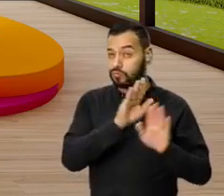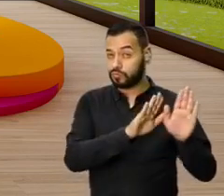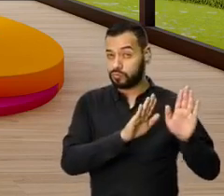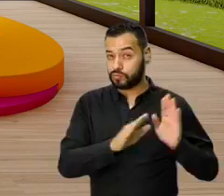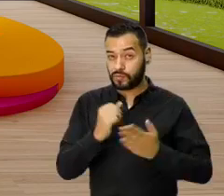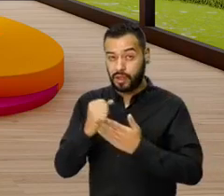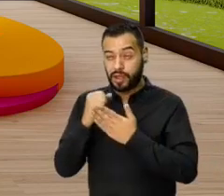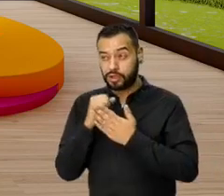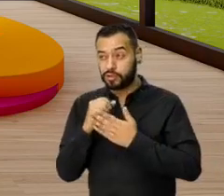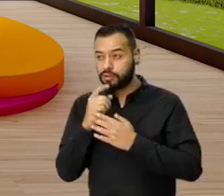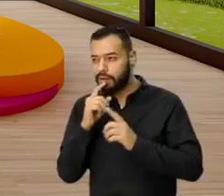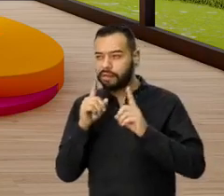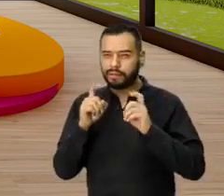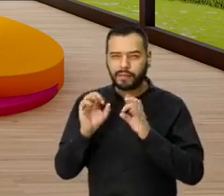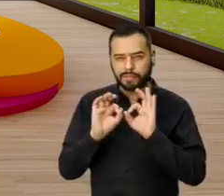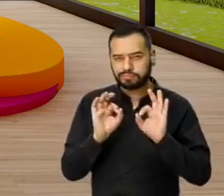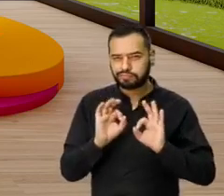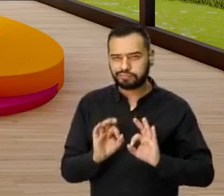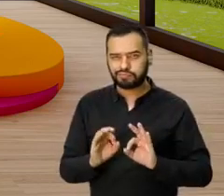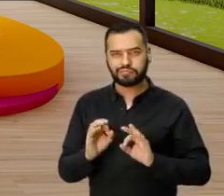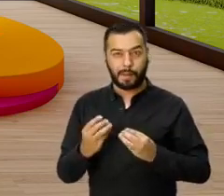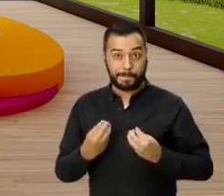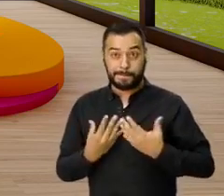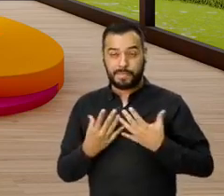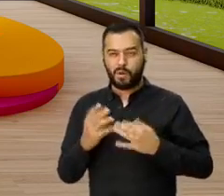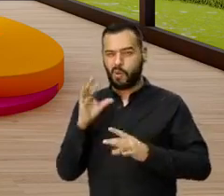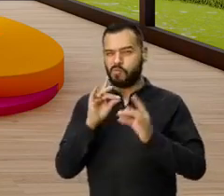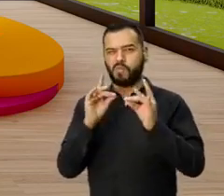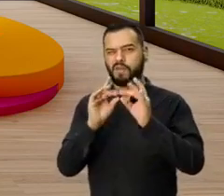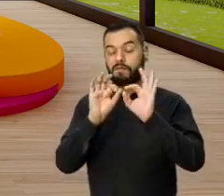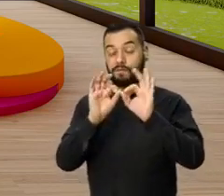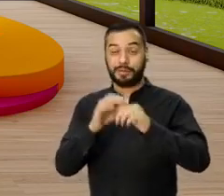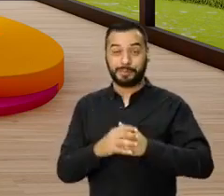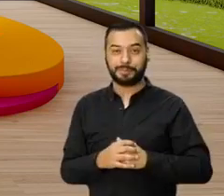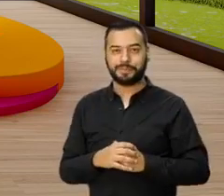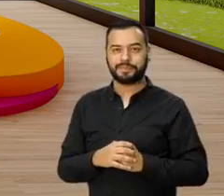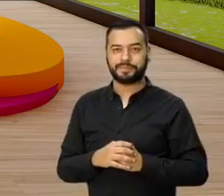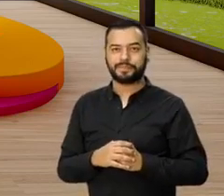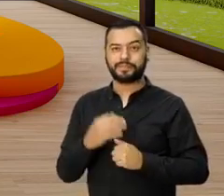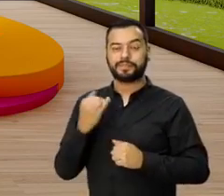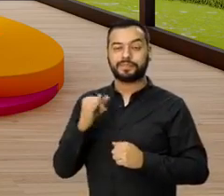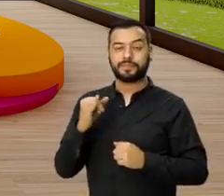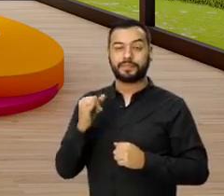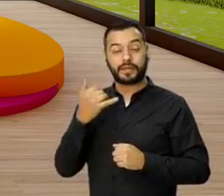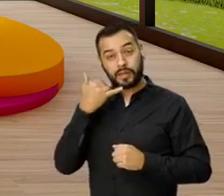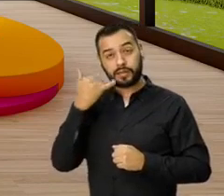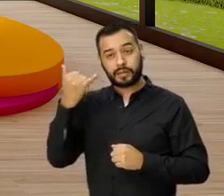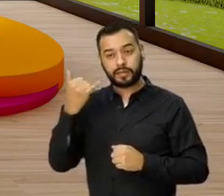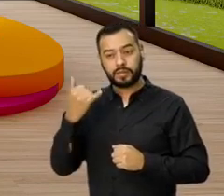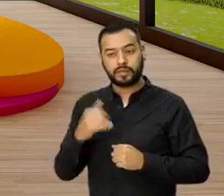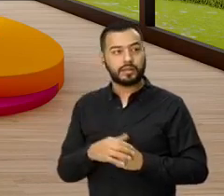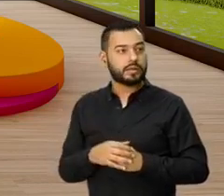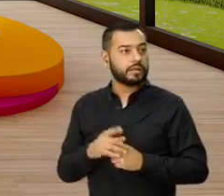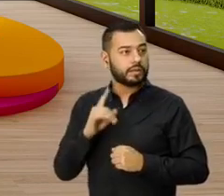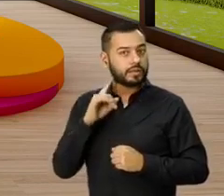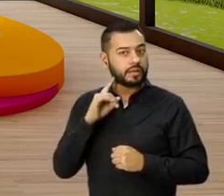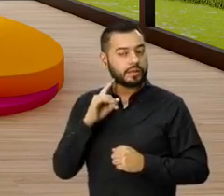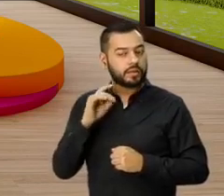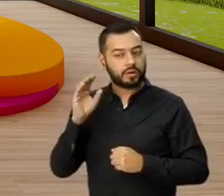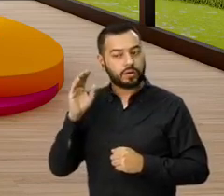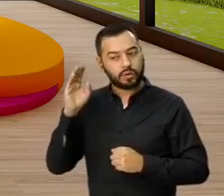por ayudarnos con todos estos temas para que todo esto al aire salga perfecto. Ya estamos llamando, bueno, no escucho.